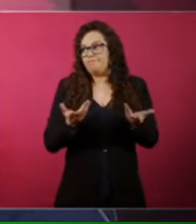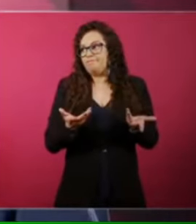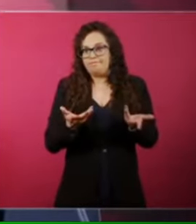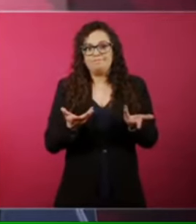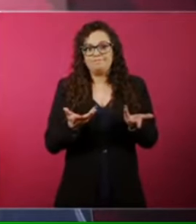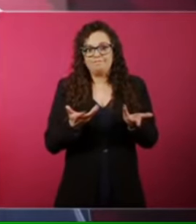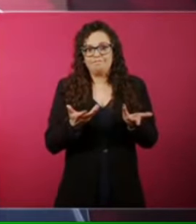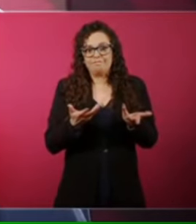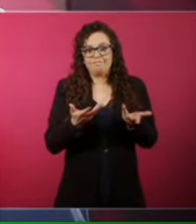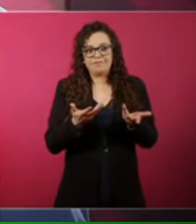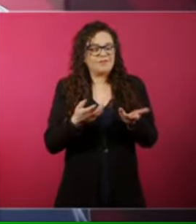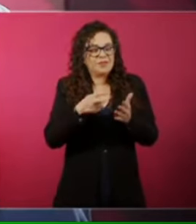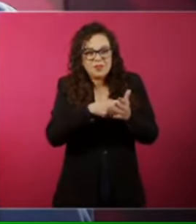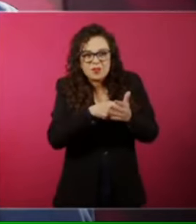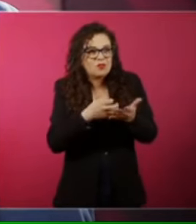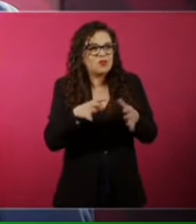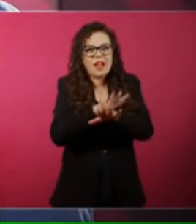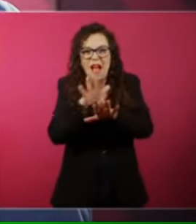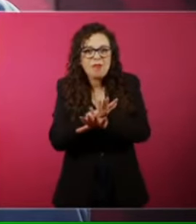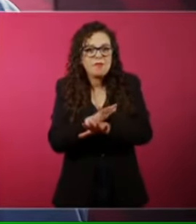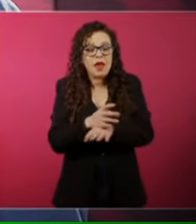dirigentes. Nuestros héroes.